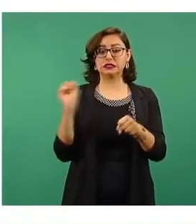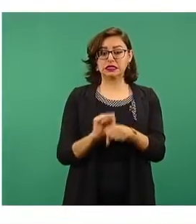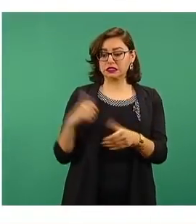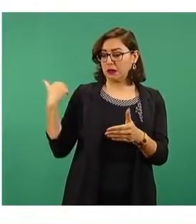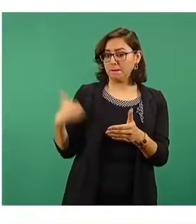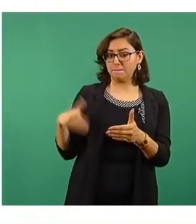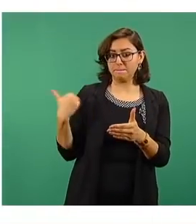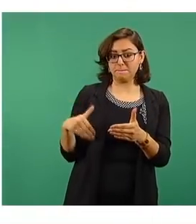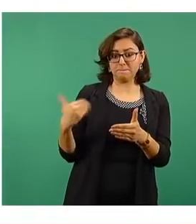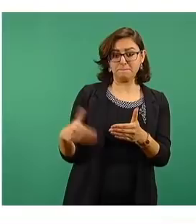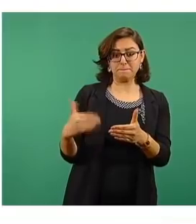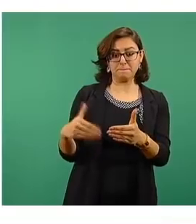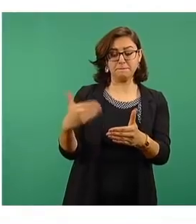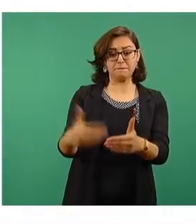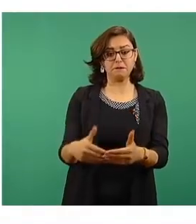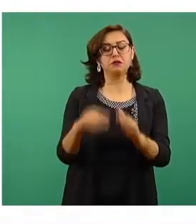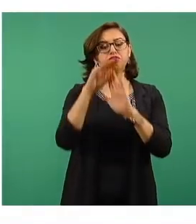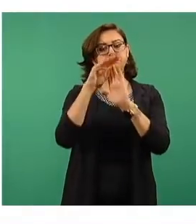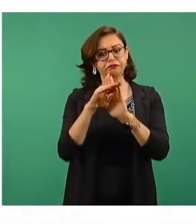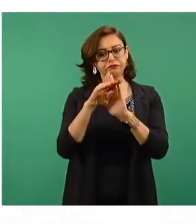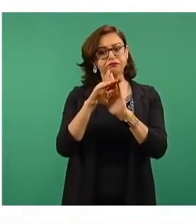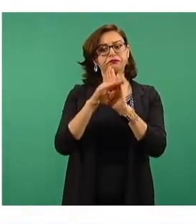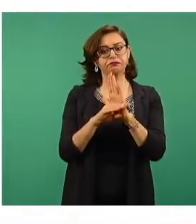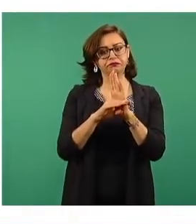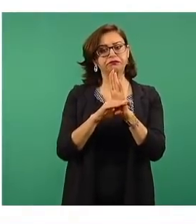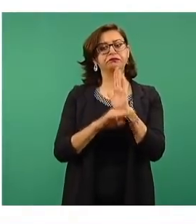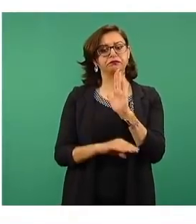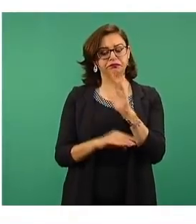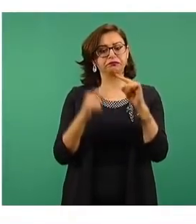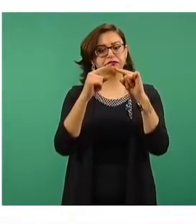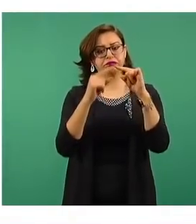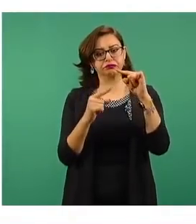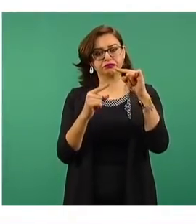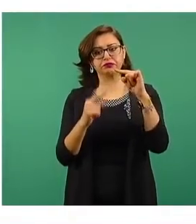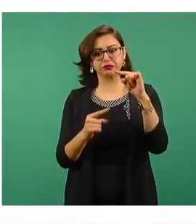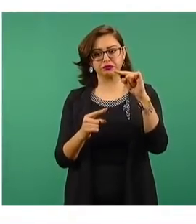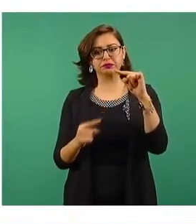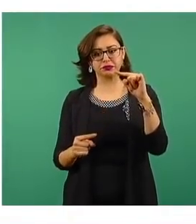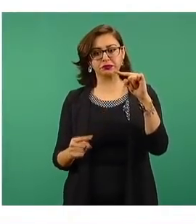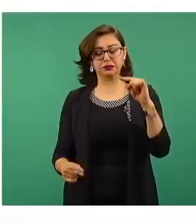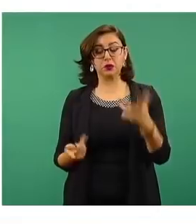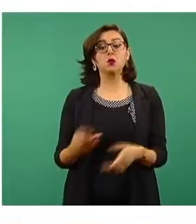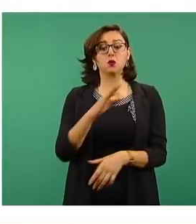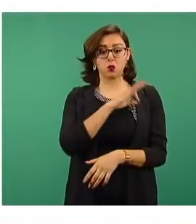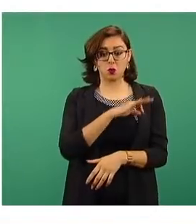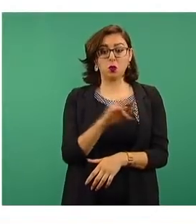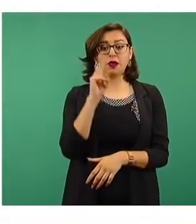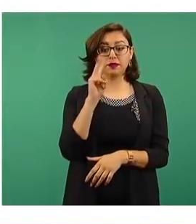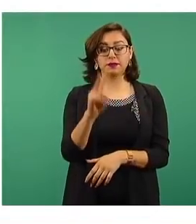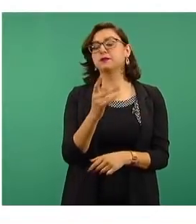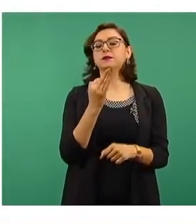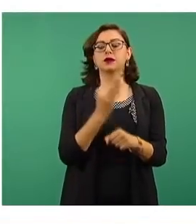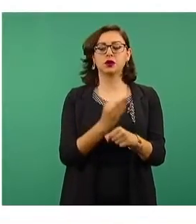forma continua hay descenso del número de casos estimados. Como ustedes pueden ver, en este